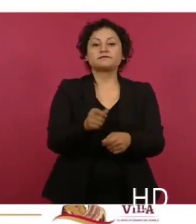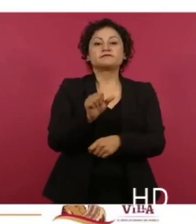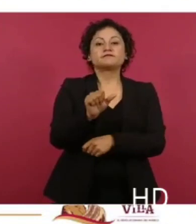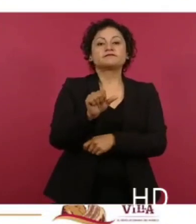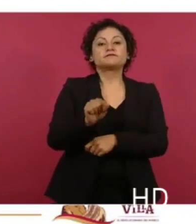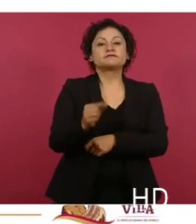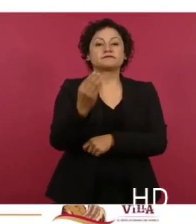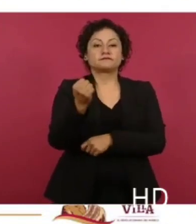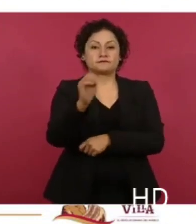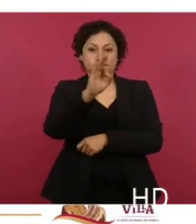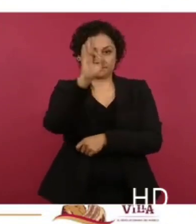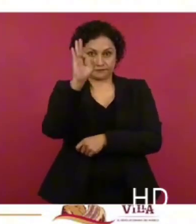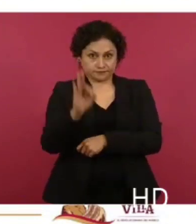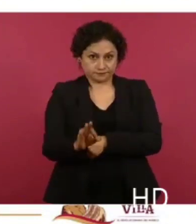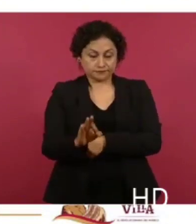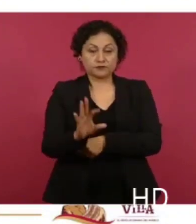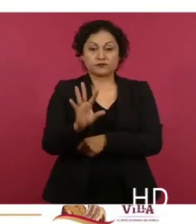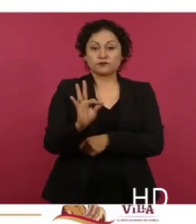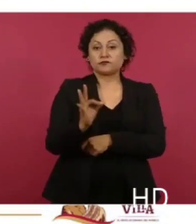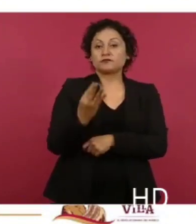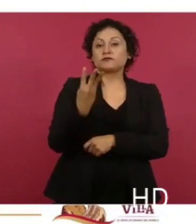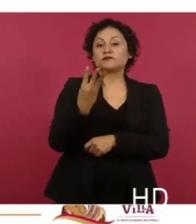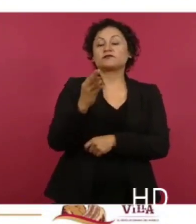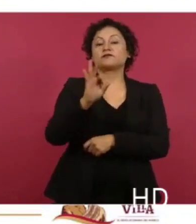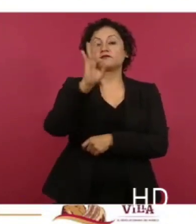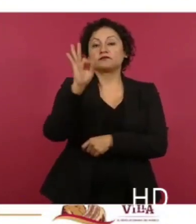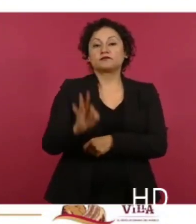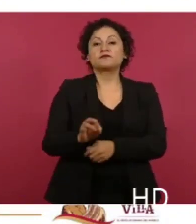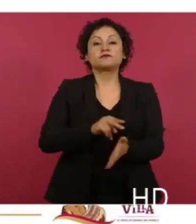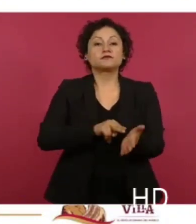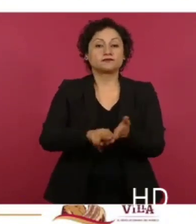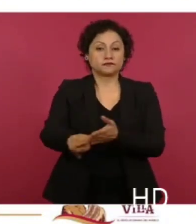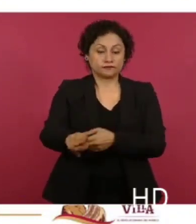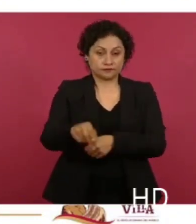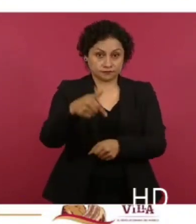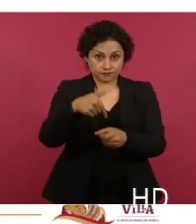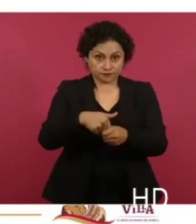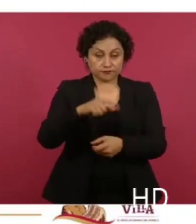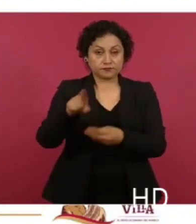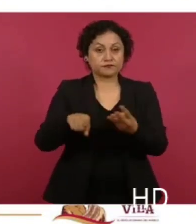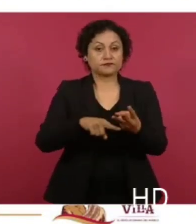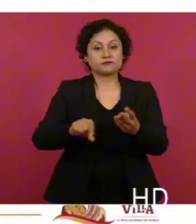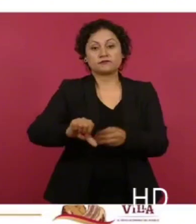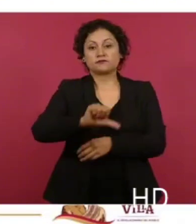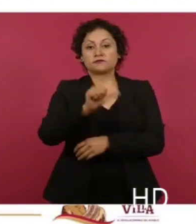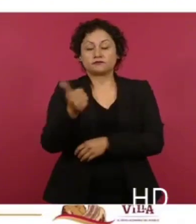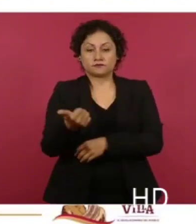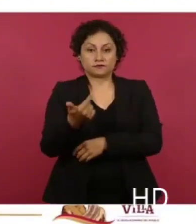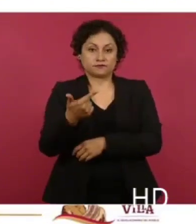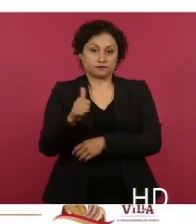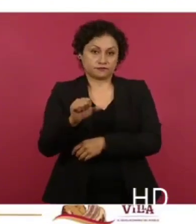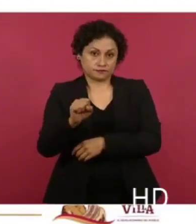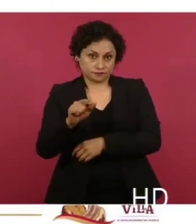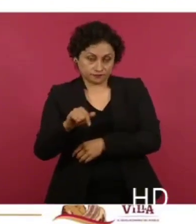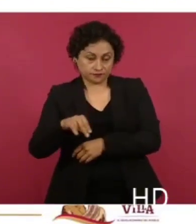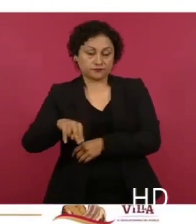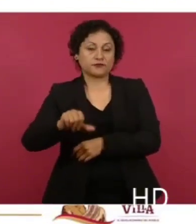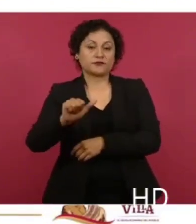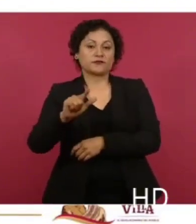ciento, 44 por ciento para el diésel y en el caso de la gasolina de alto octanaje será de cero por ciento en esta ocasión.